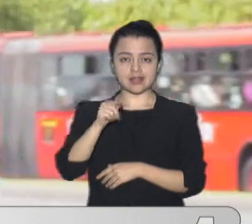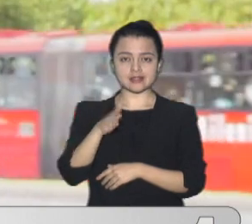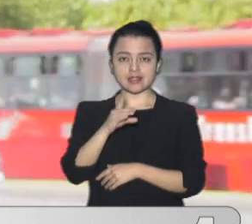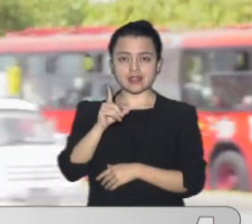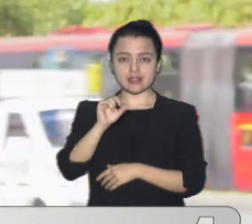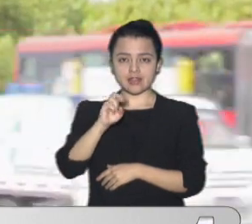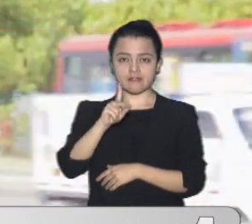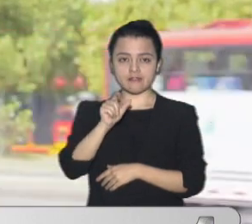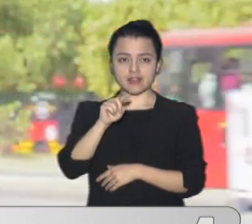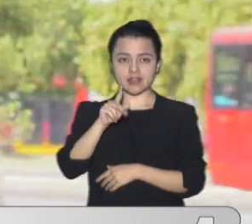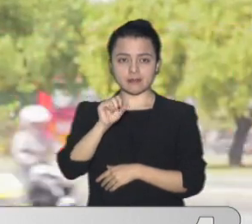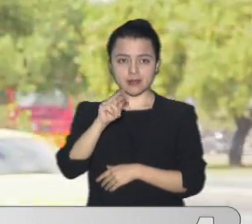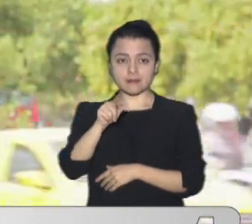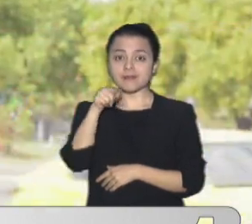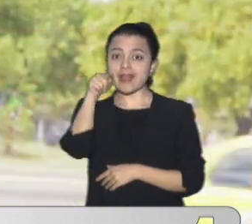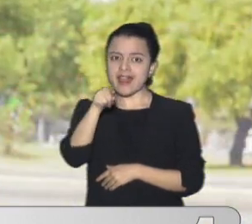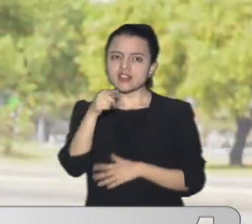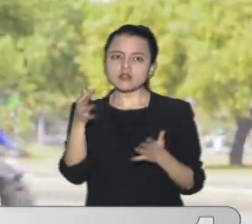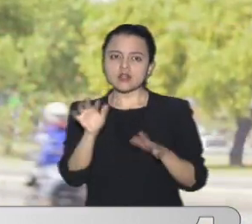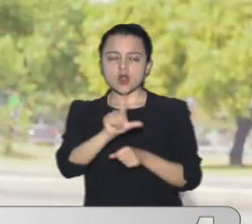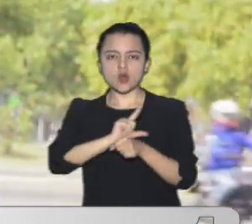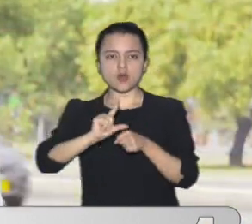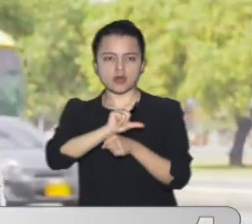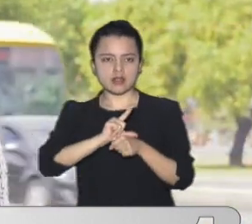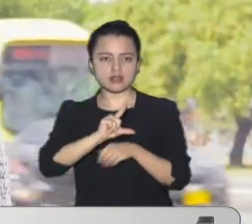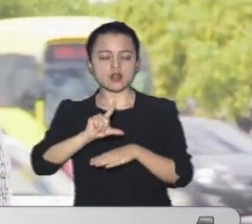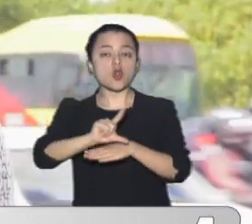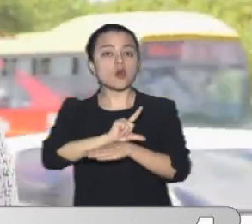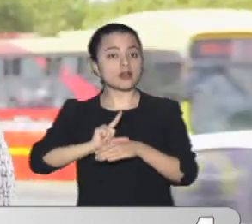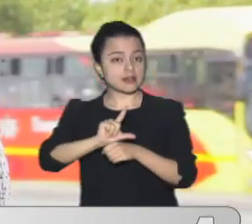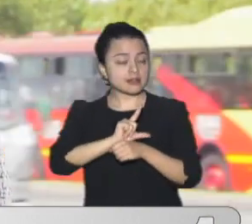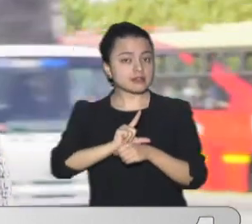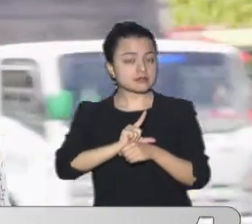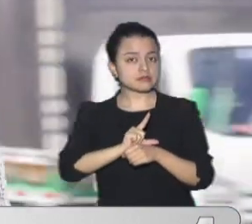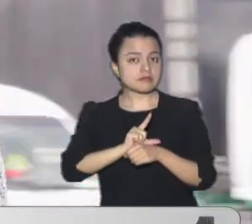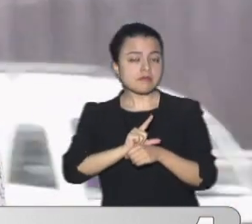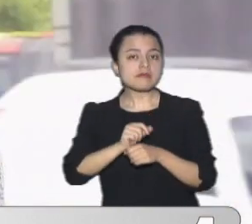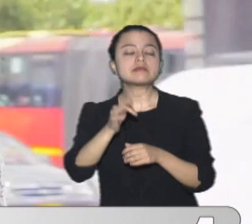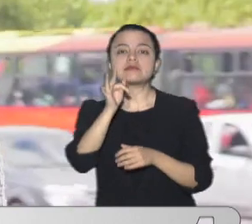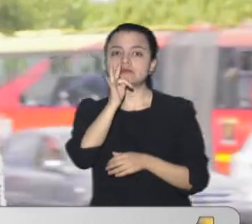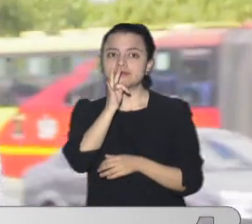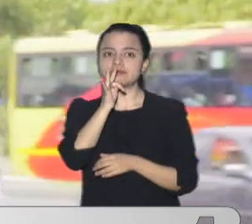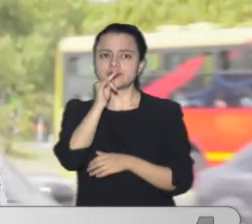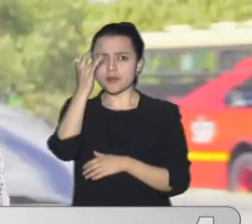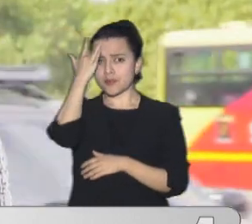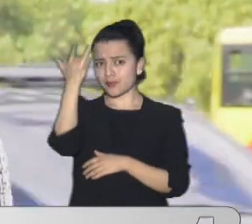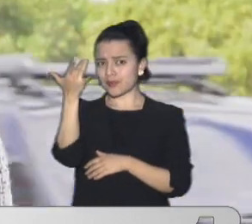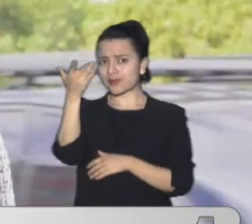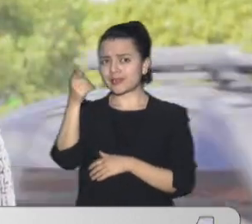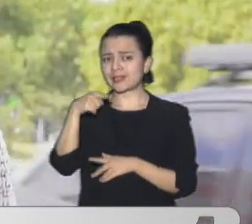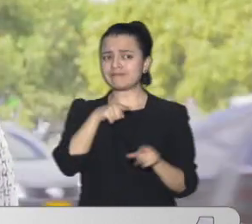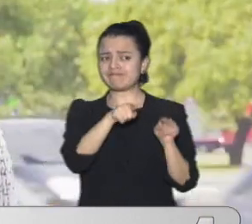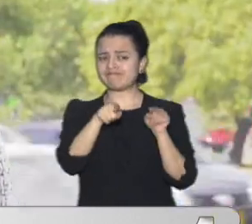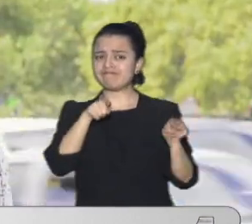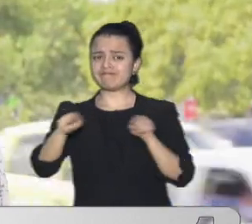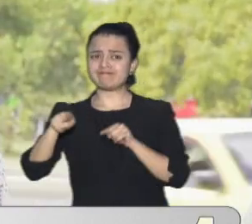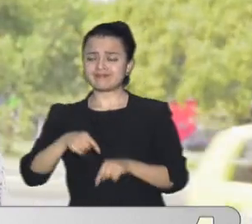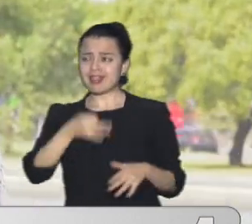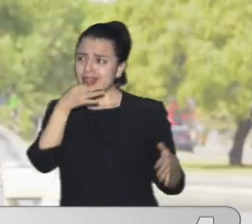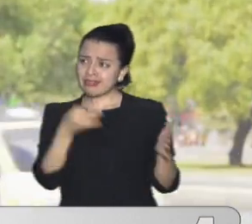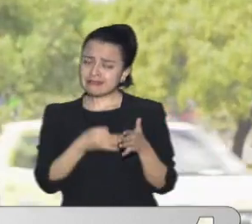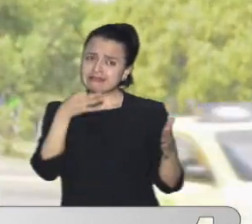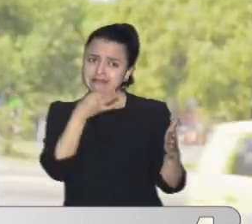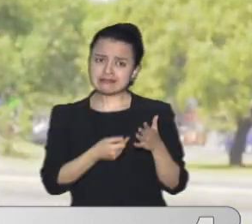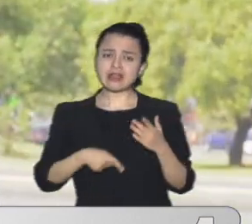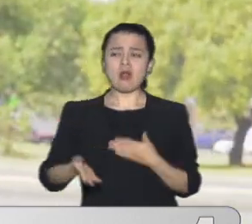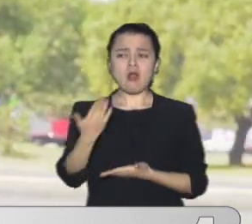En la localidad De Teusaquillo Sus habitantes Están asustados Sienten inseguridad Debido a los últimos Robos Que se han registrado